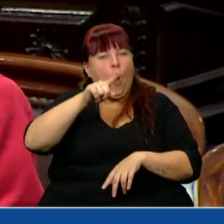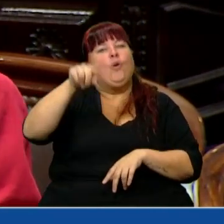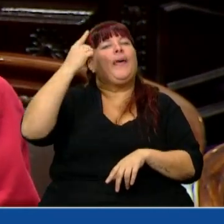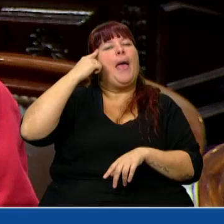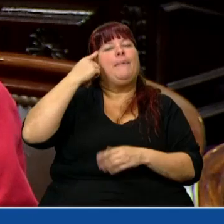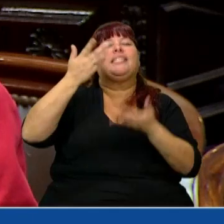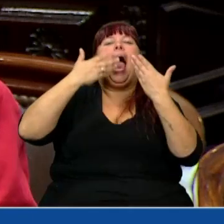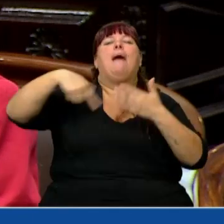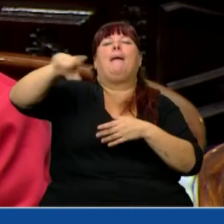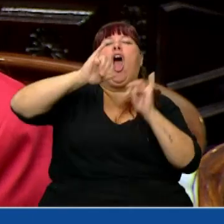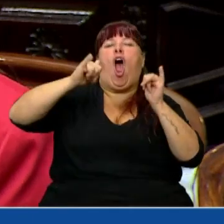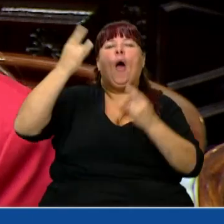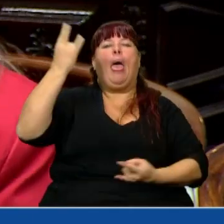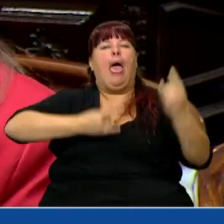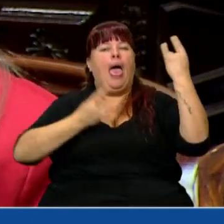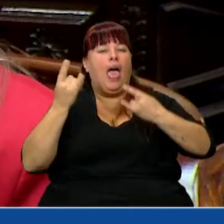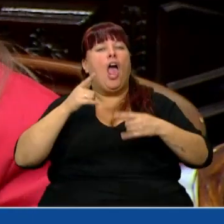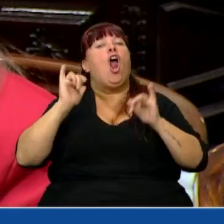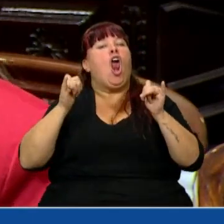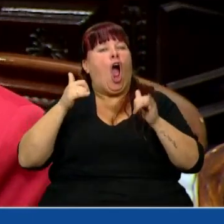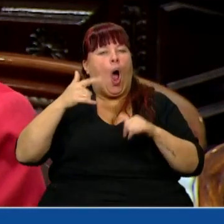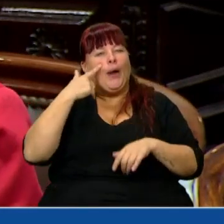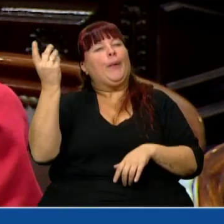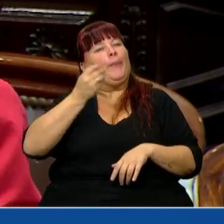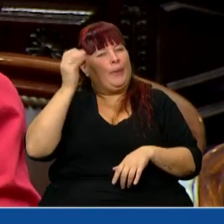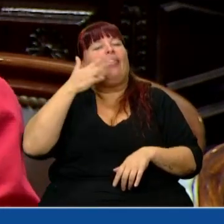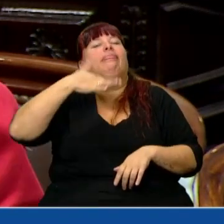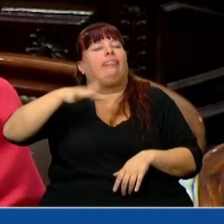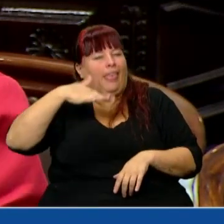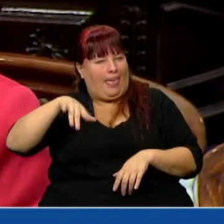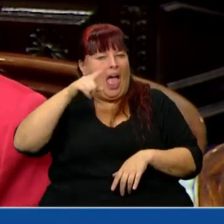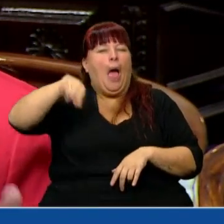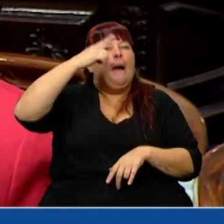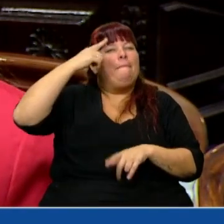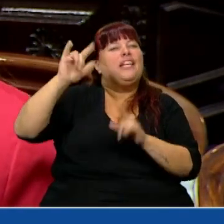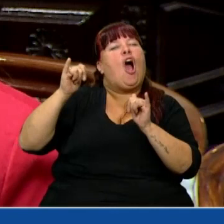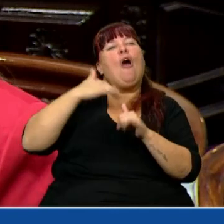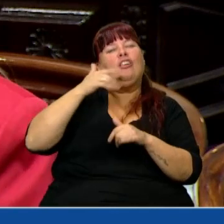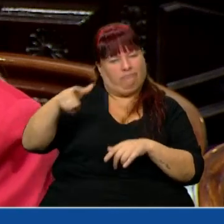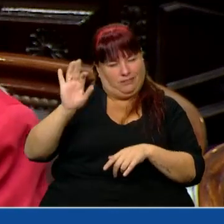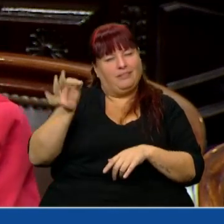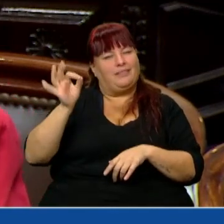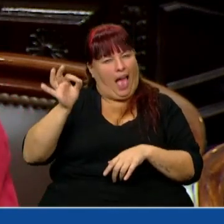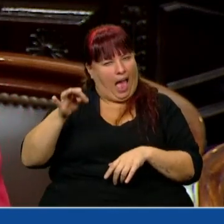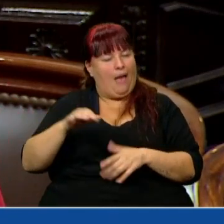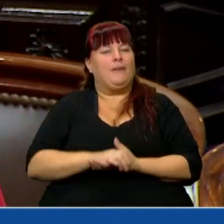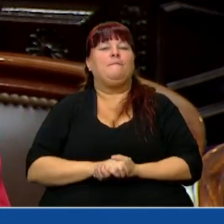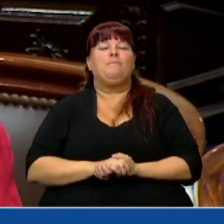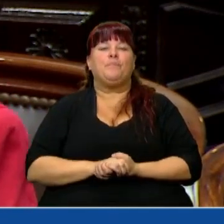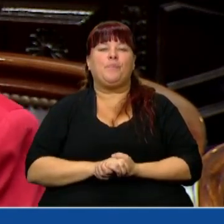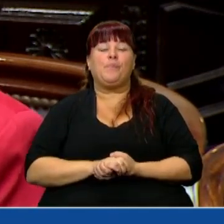creen que le habla la juventud, mintiéndoles, los jóvenes son mucho más vivos de lo que algunos acá piensan y saben